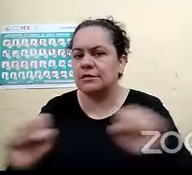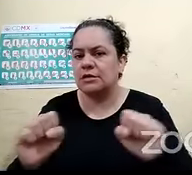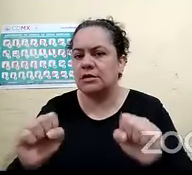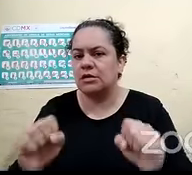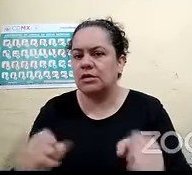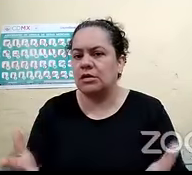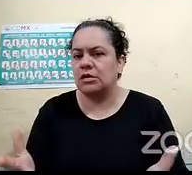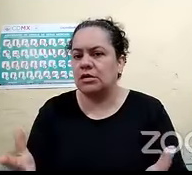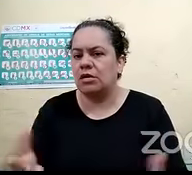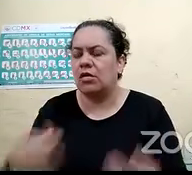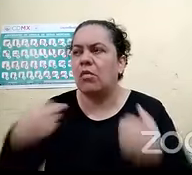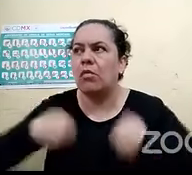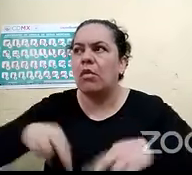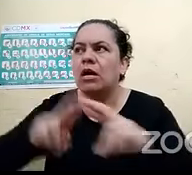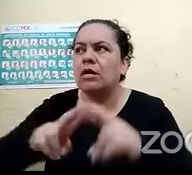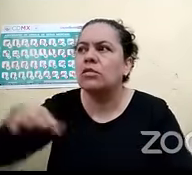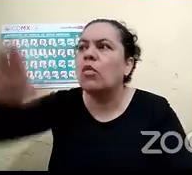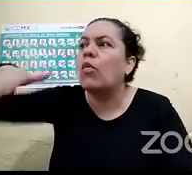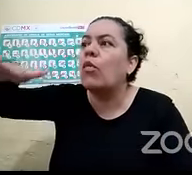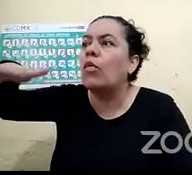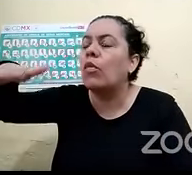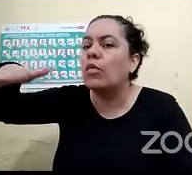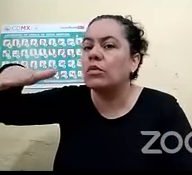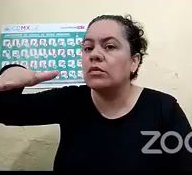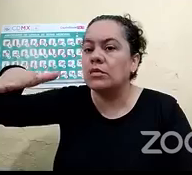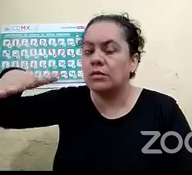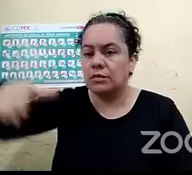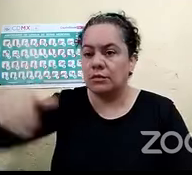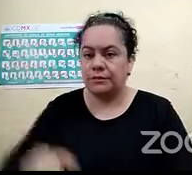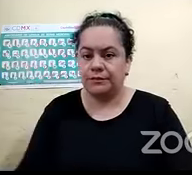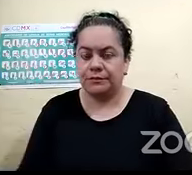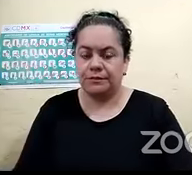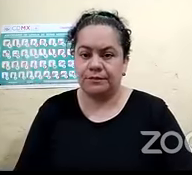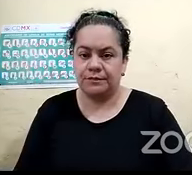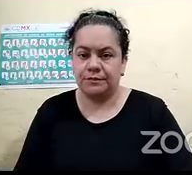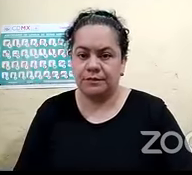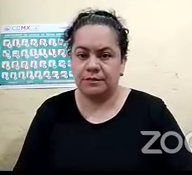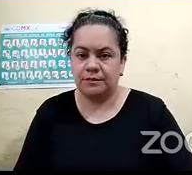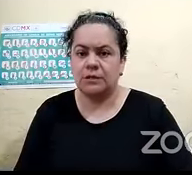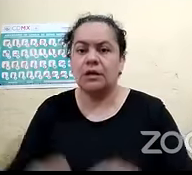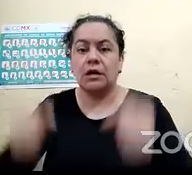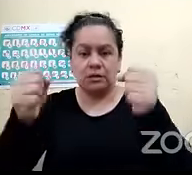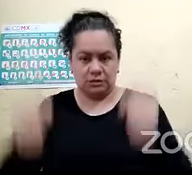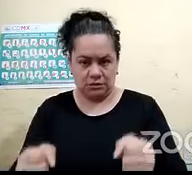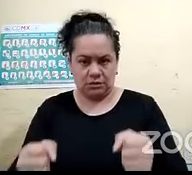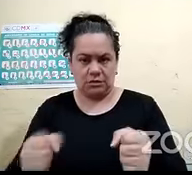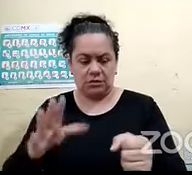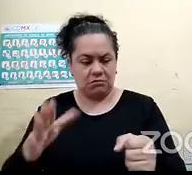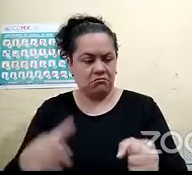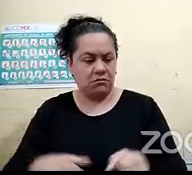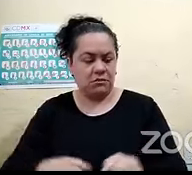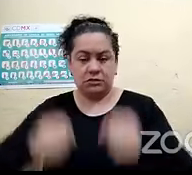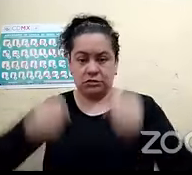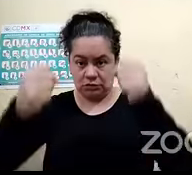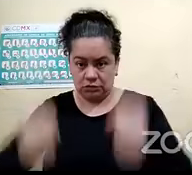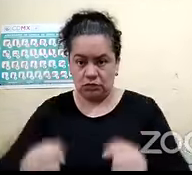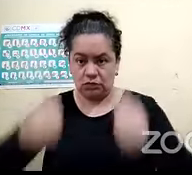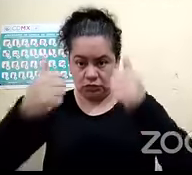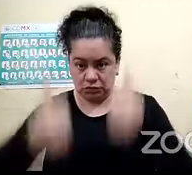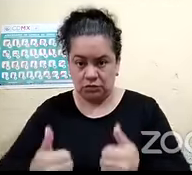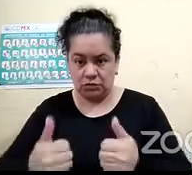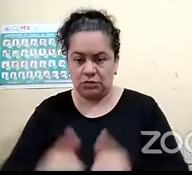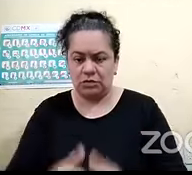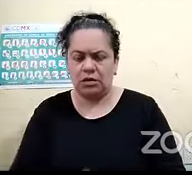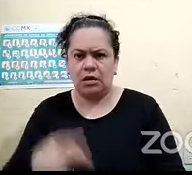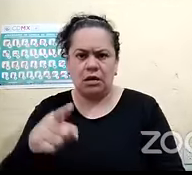un maestro de la escuela donde yo estaba dice quédense aquí aquí en la zona de seguridad pero yo creí que también él se iba a